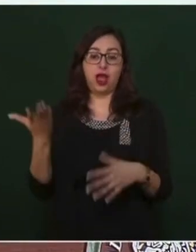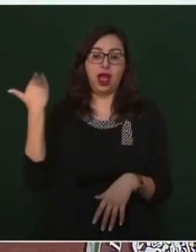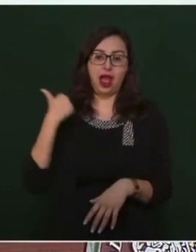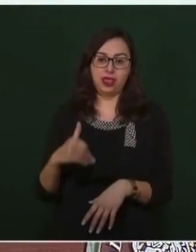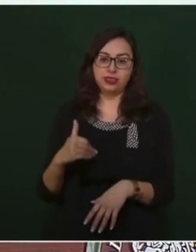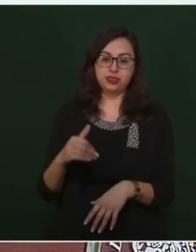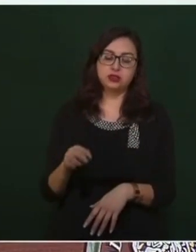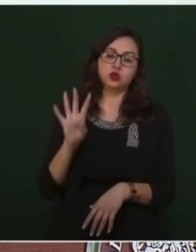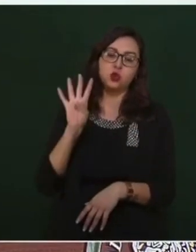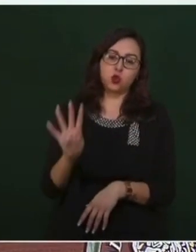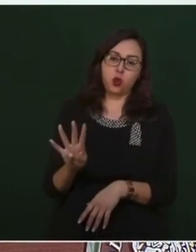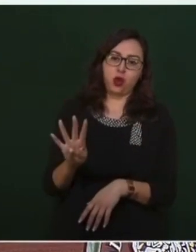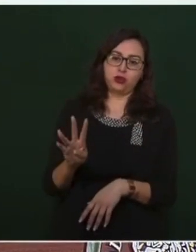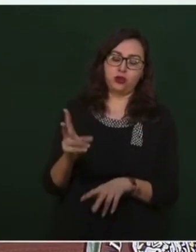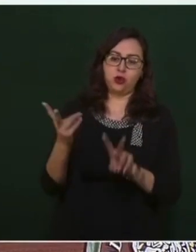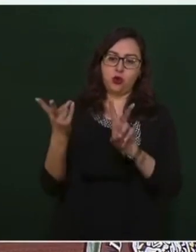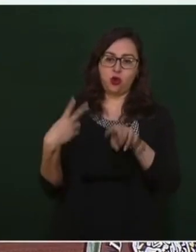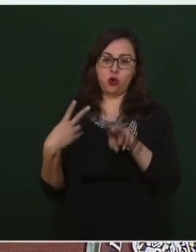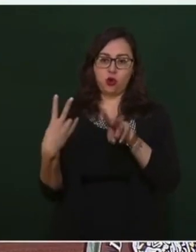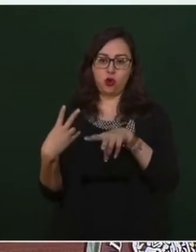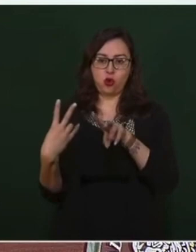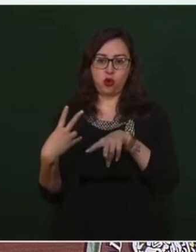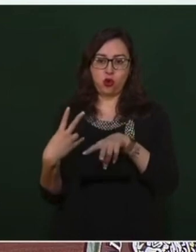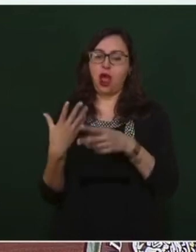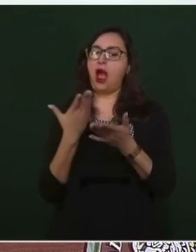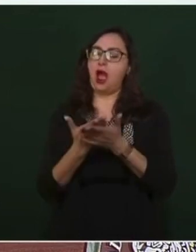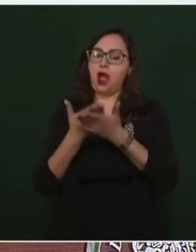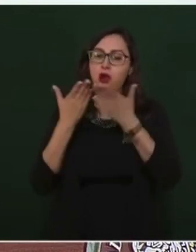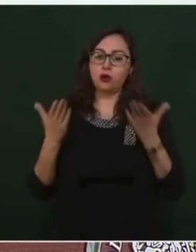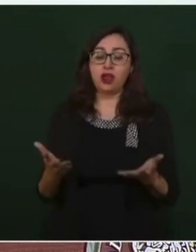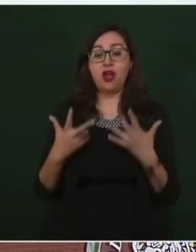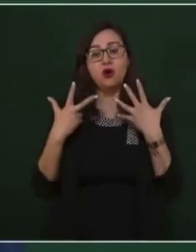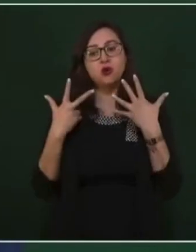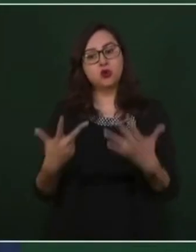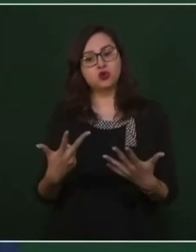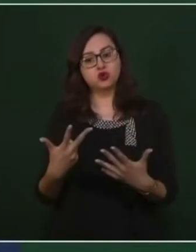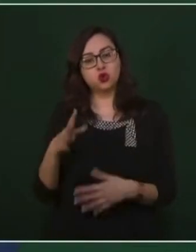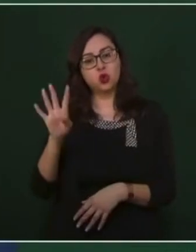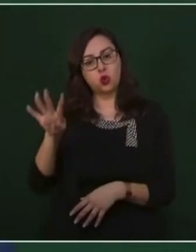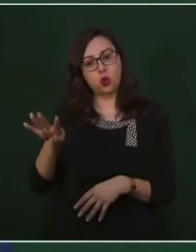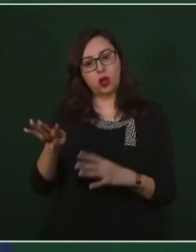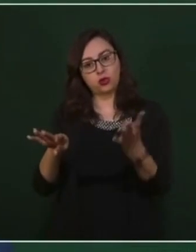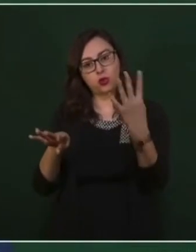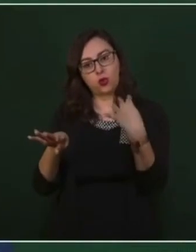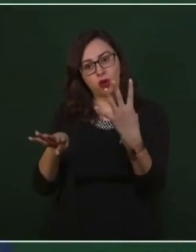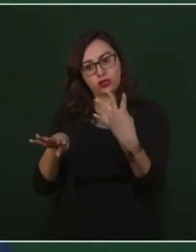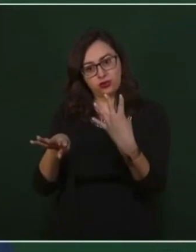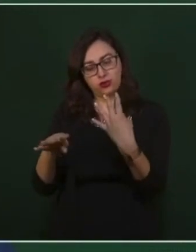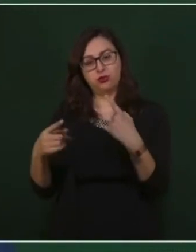Todo esto se llevó a cabo para tener